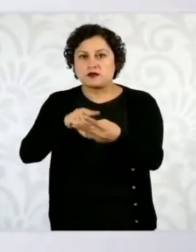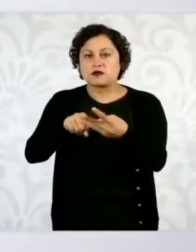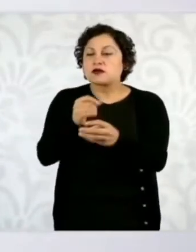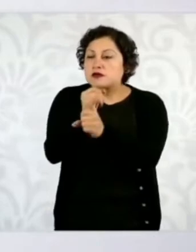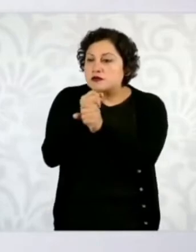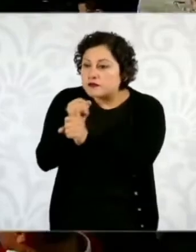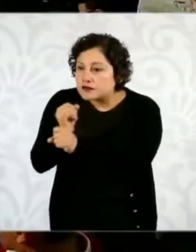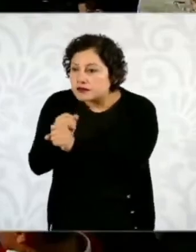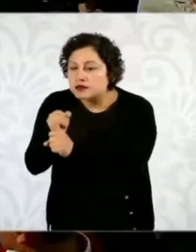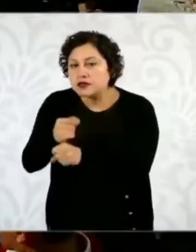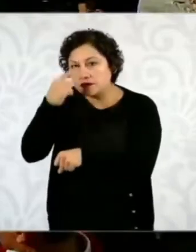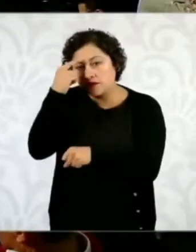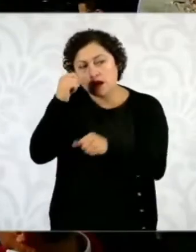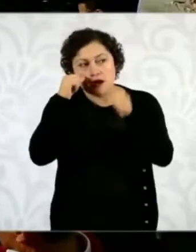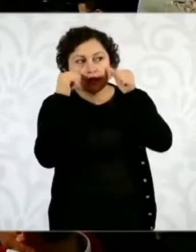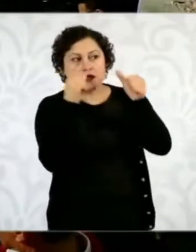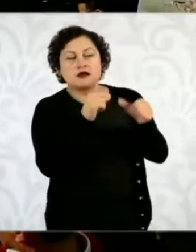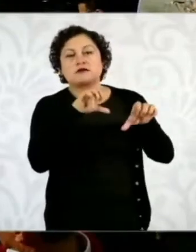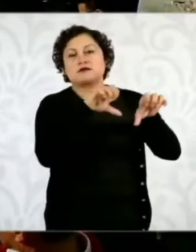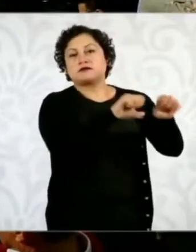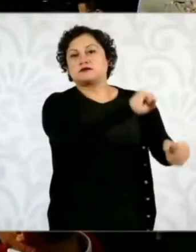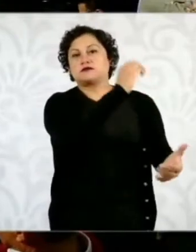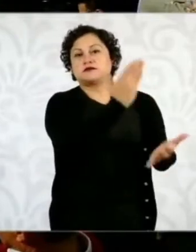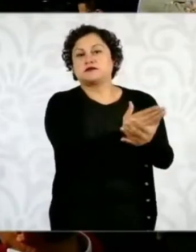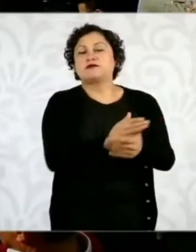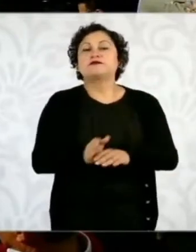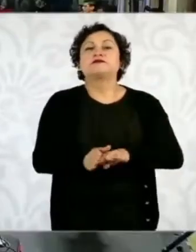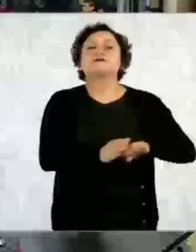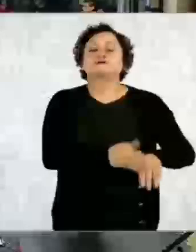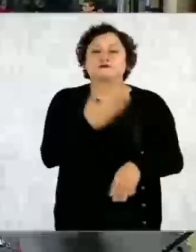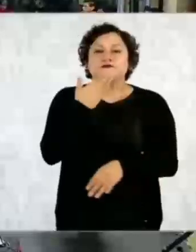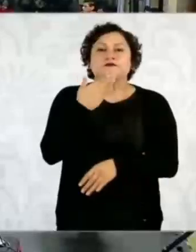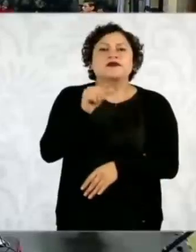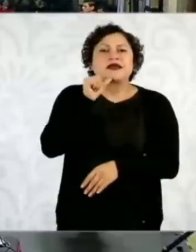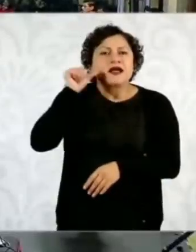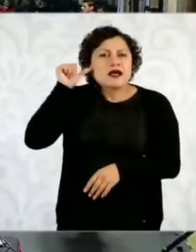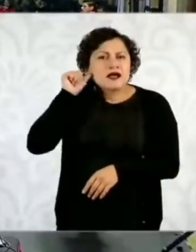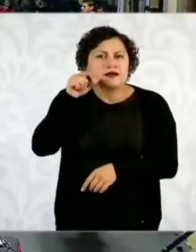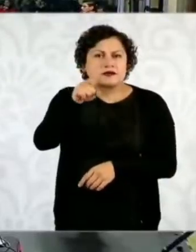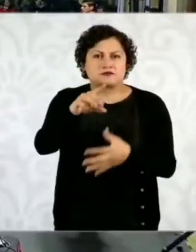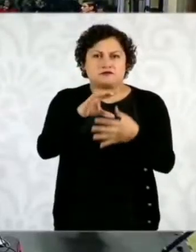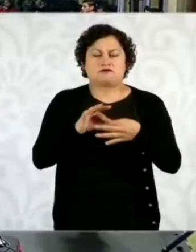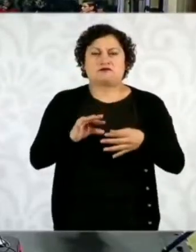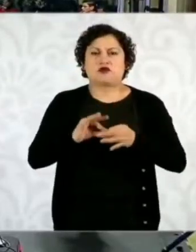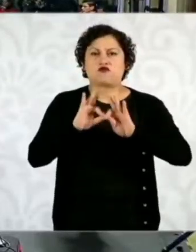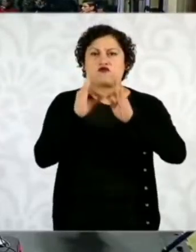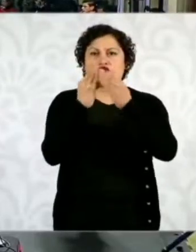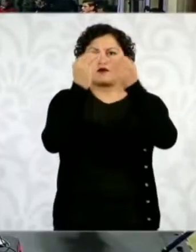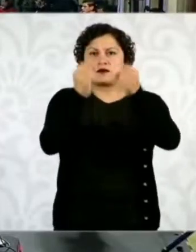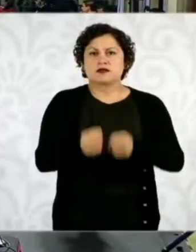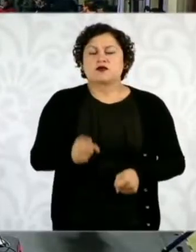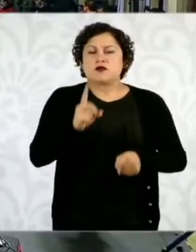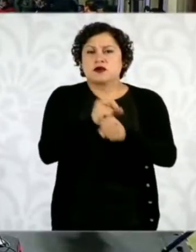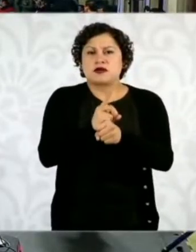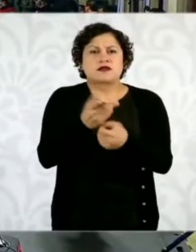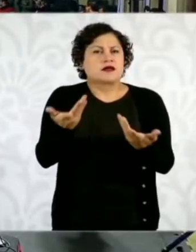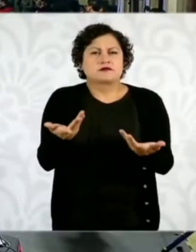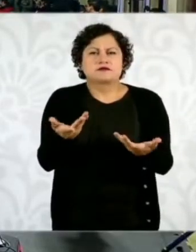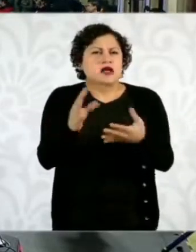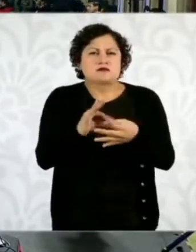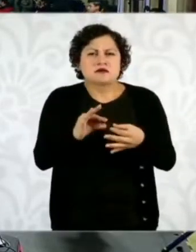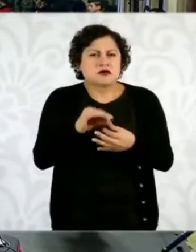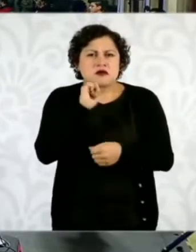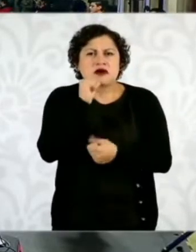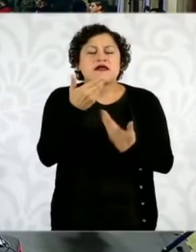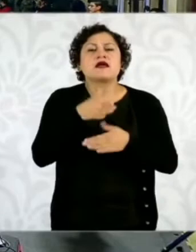generando violencia. Y ayer al comentar lo de la estrategia de seguridad, no se mencionó nada sobre el combate al fentanilo. ¿Qué es lo que van a